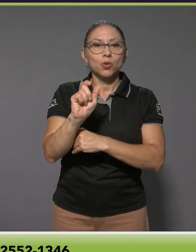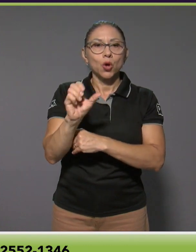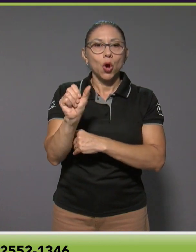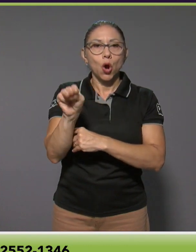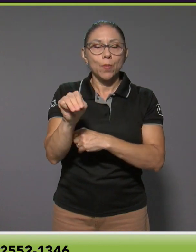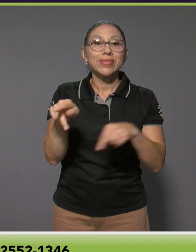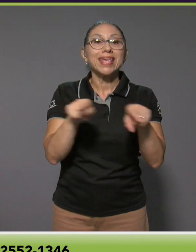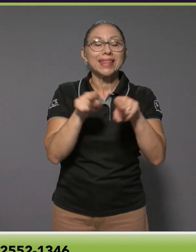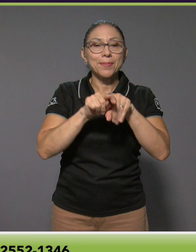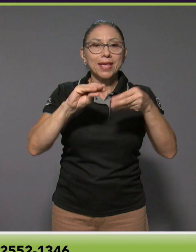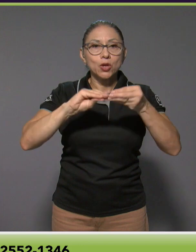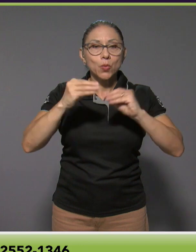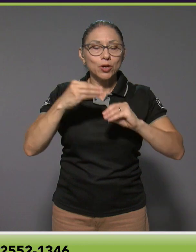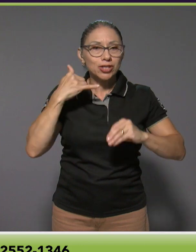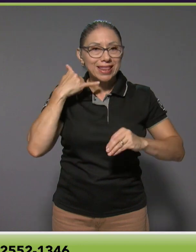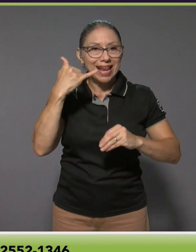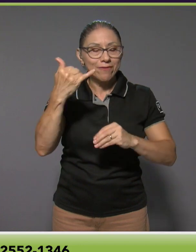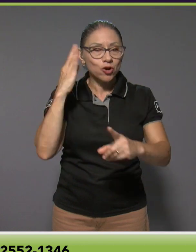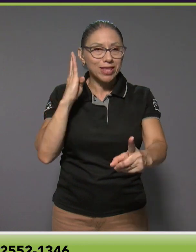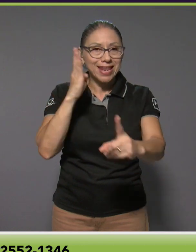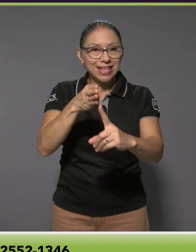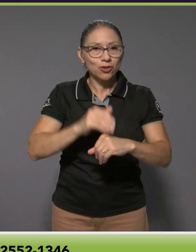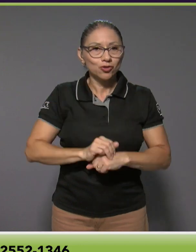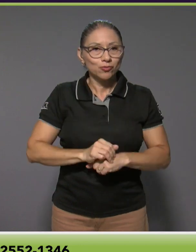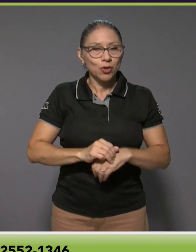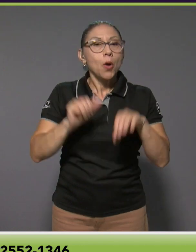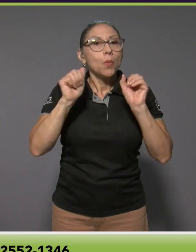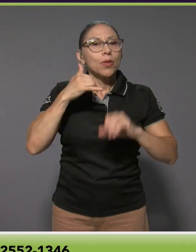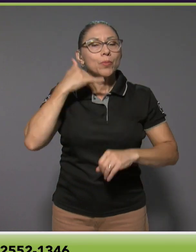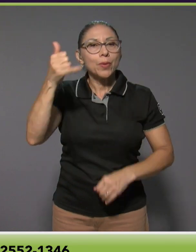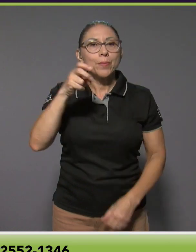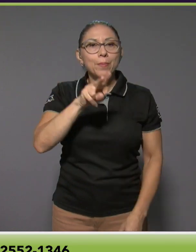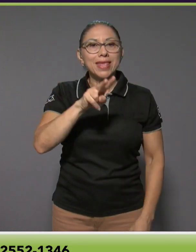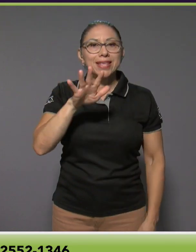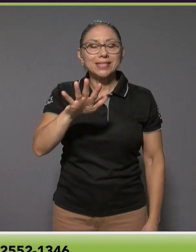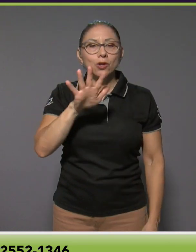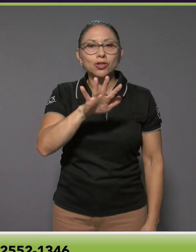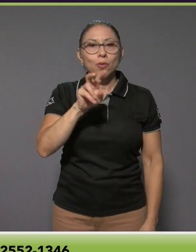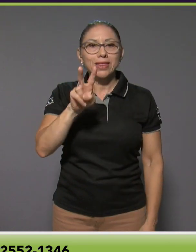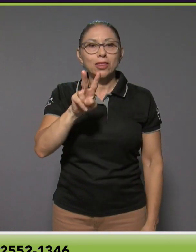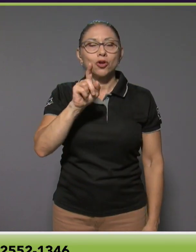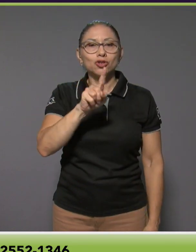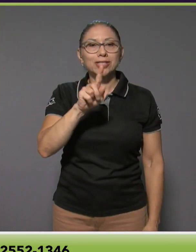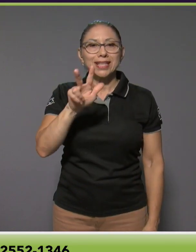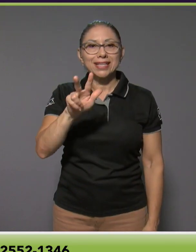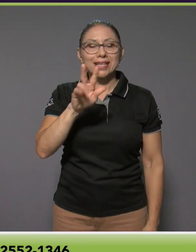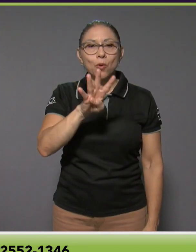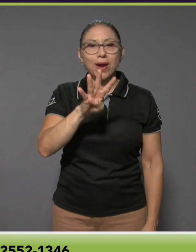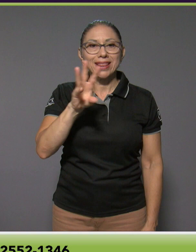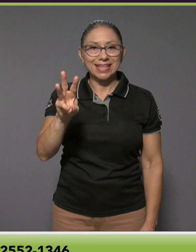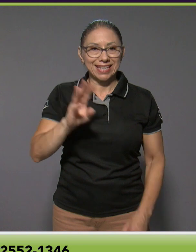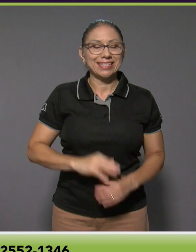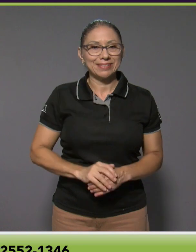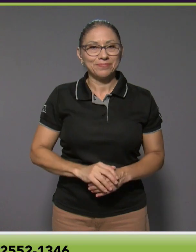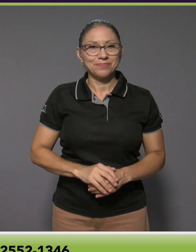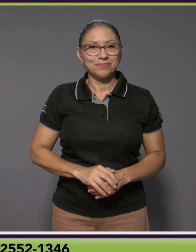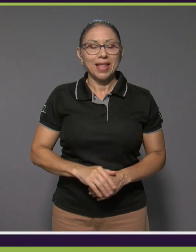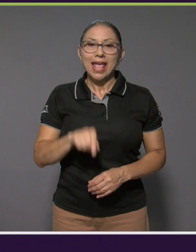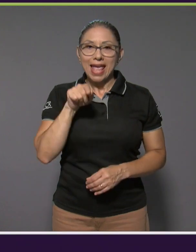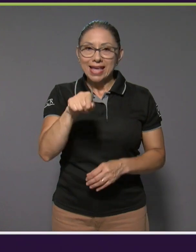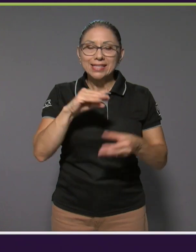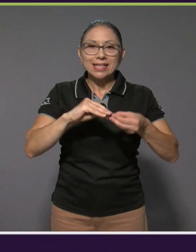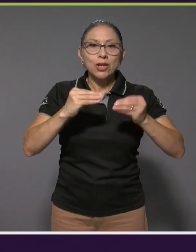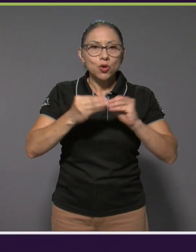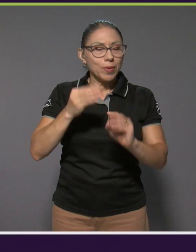nuestros números de teléfono, directos, nos pueden contactar al 2552-1346, que es el